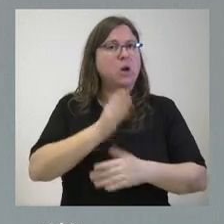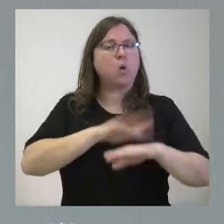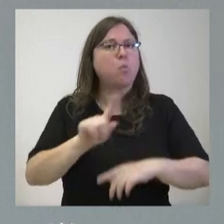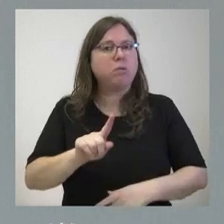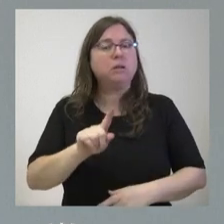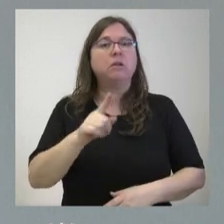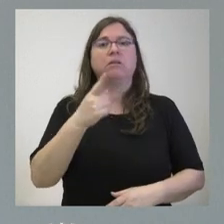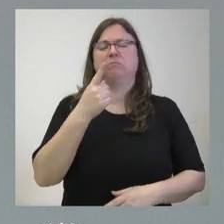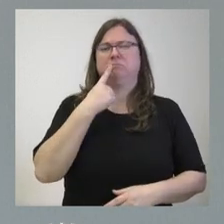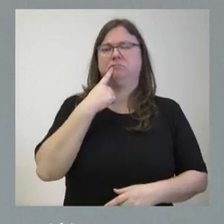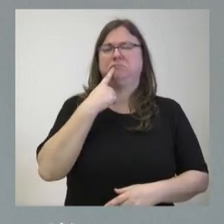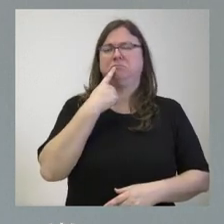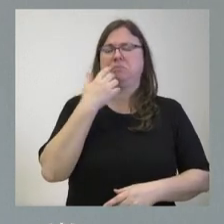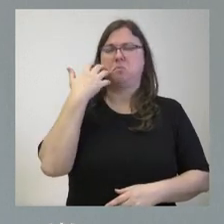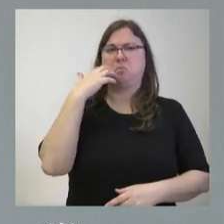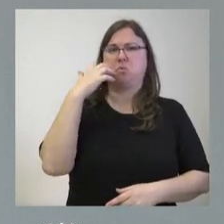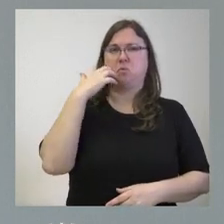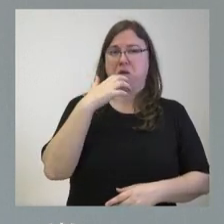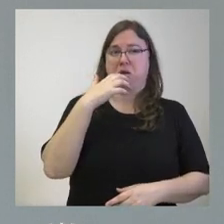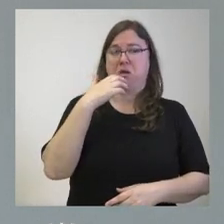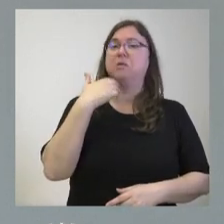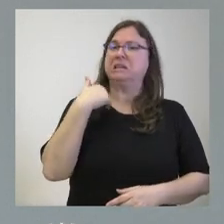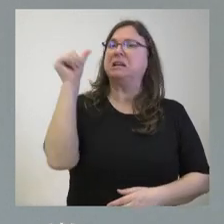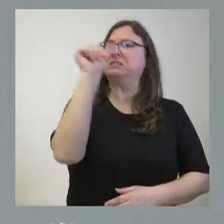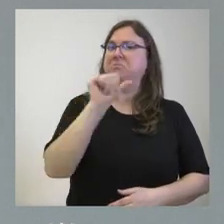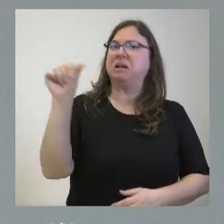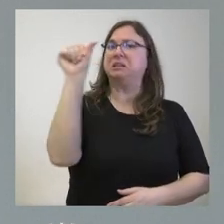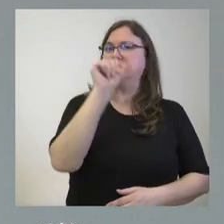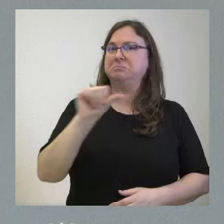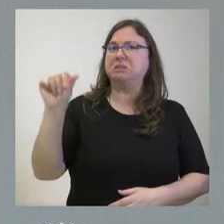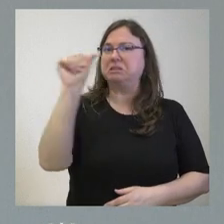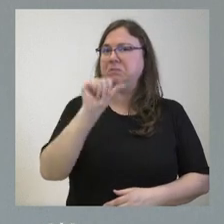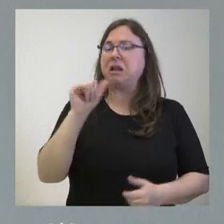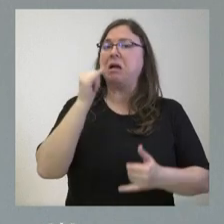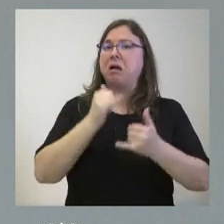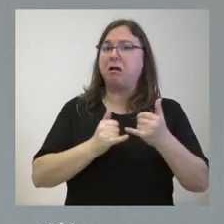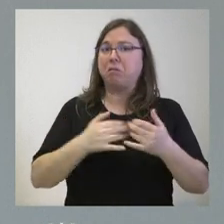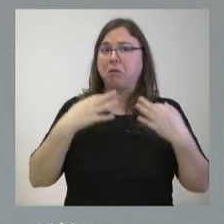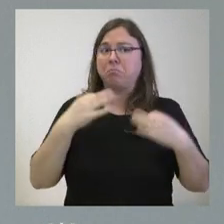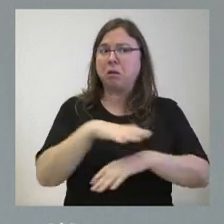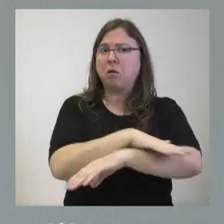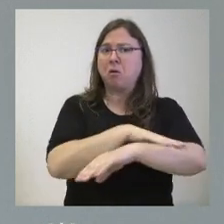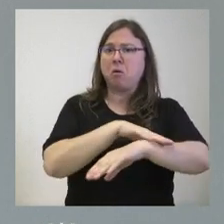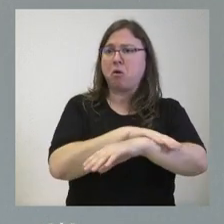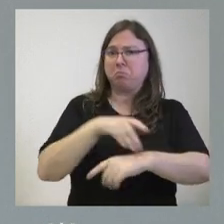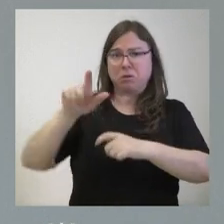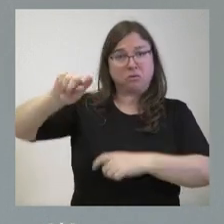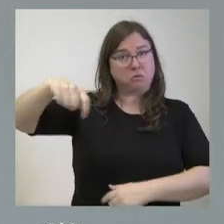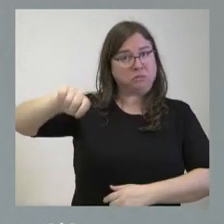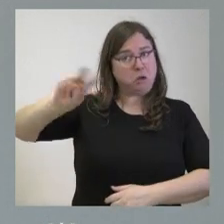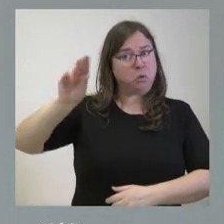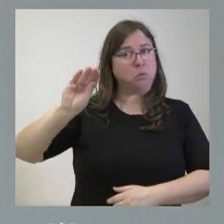lo está diciendo, pero no es verdad. Como han pasado varias semanas y hemos visto que el Gobierno de España no ha presentado un requerimiento